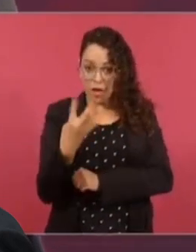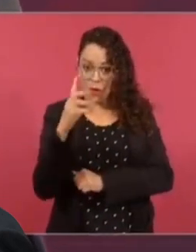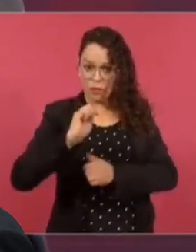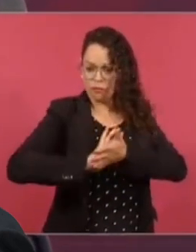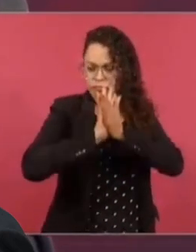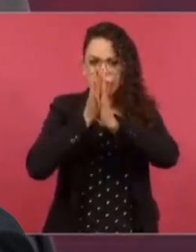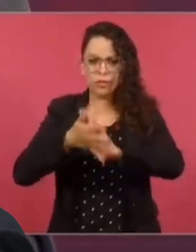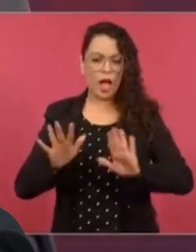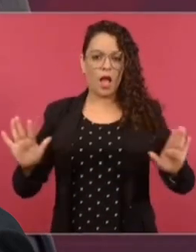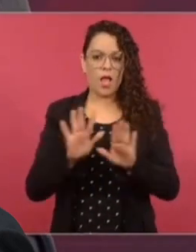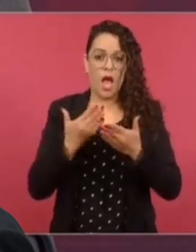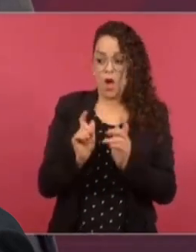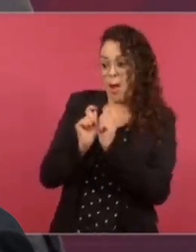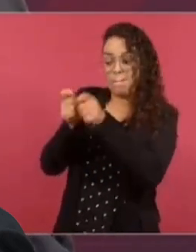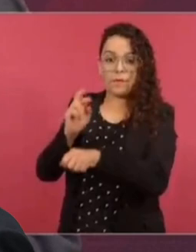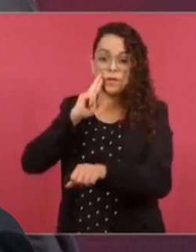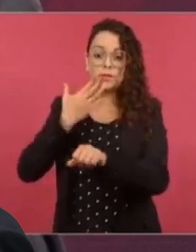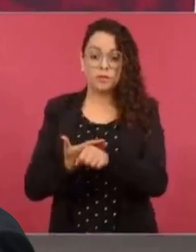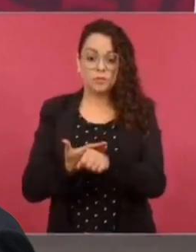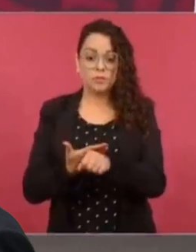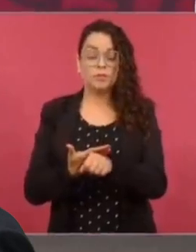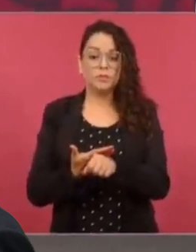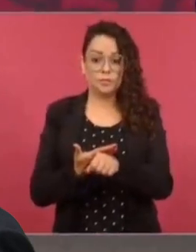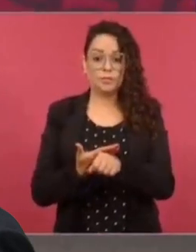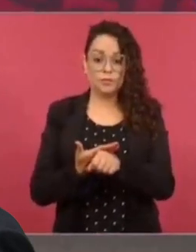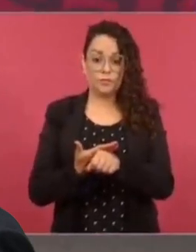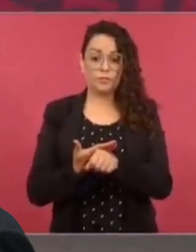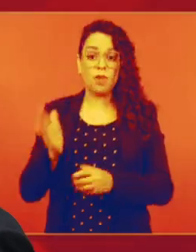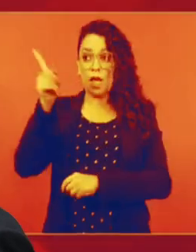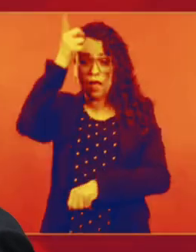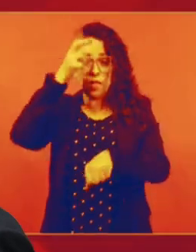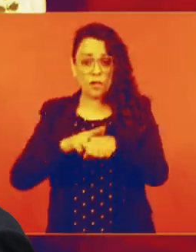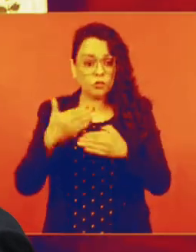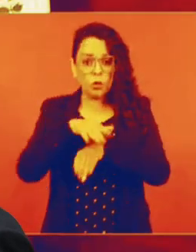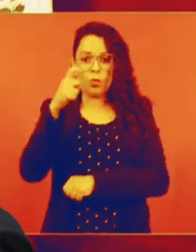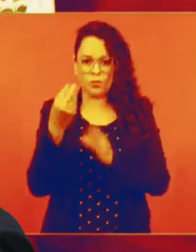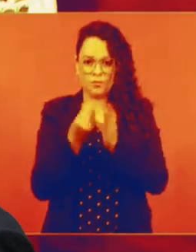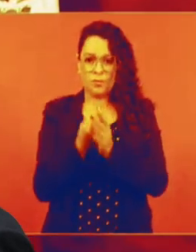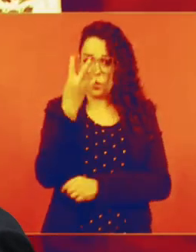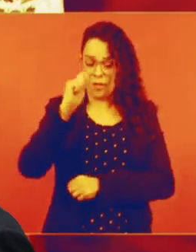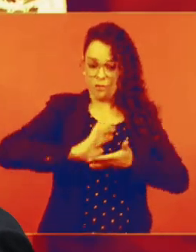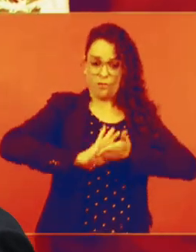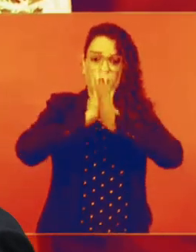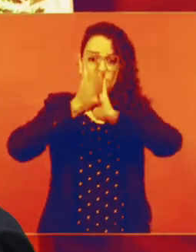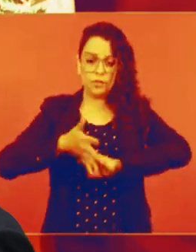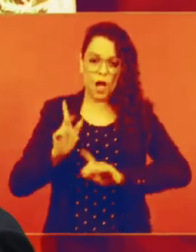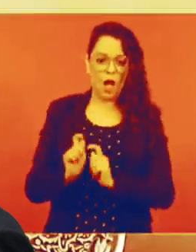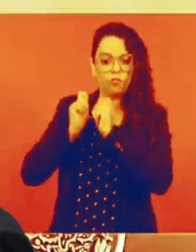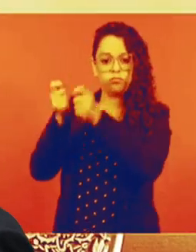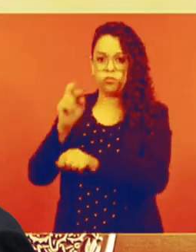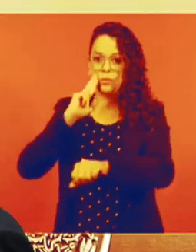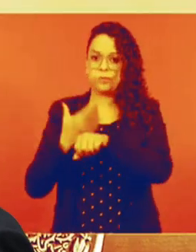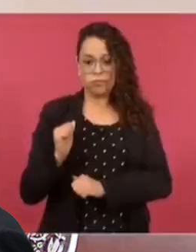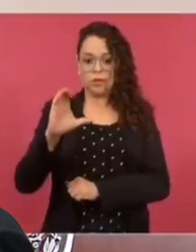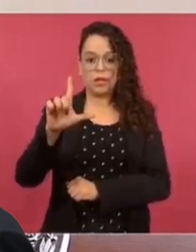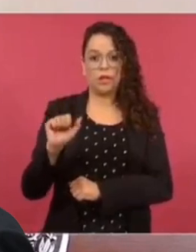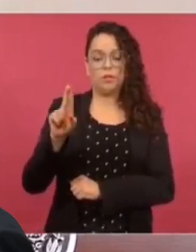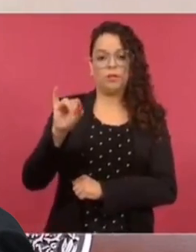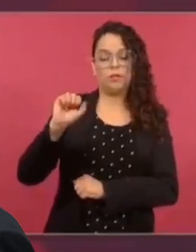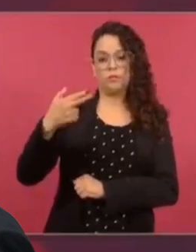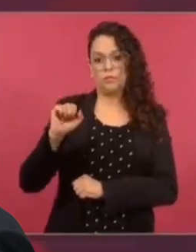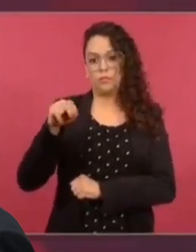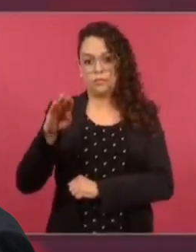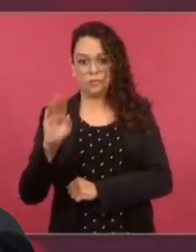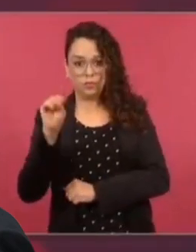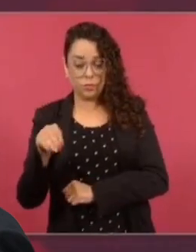Ahora la dirigente del Movimiento de Transformación, que iniciamos millones de mexicanos, está en manos de Claudia Sheva. Y yo